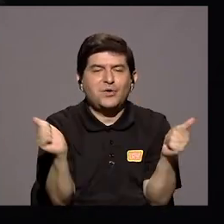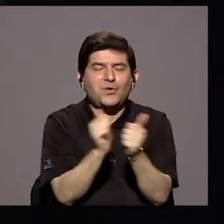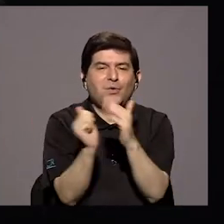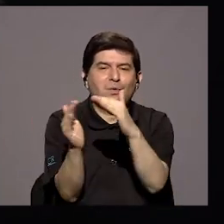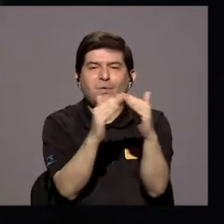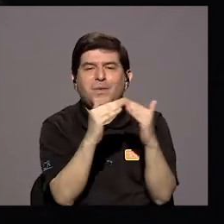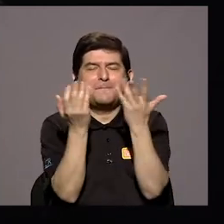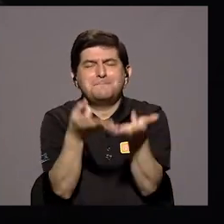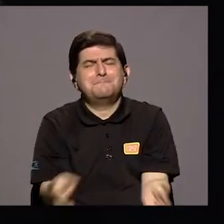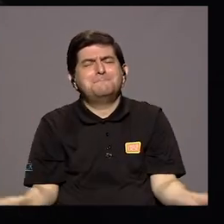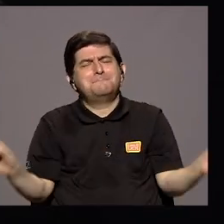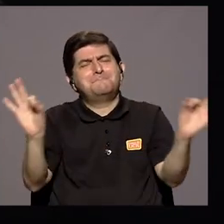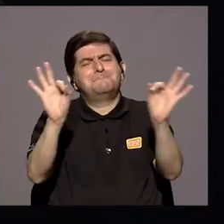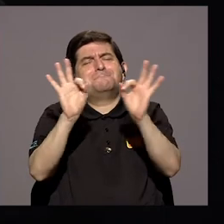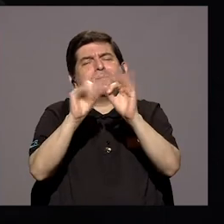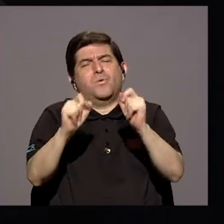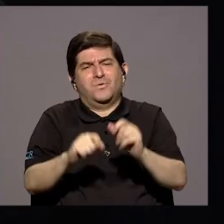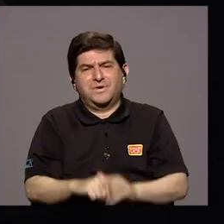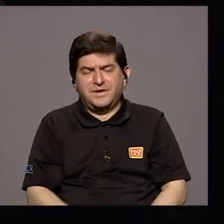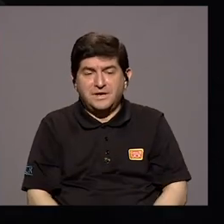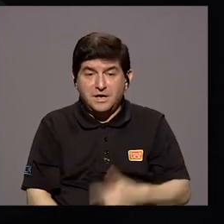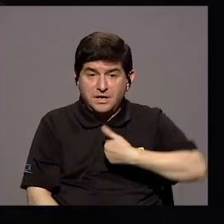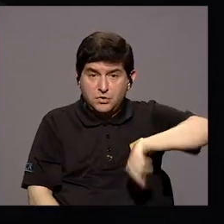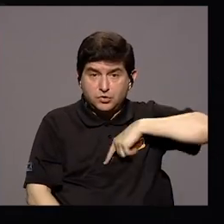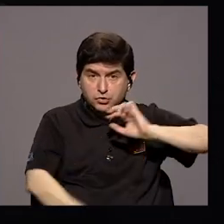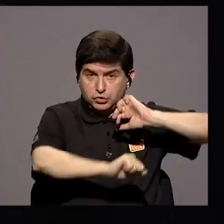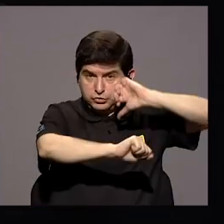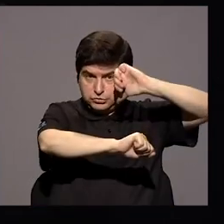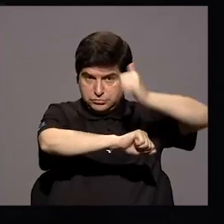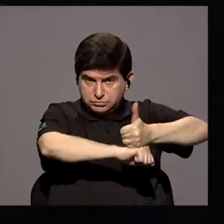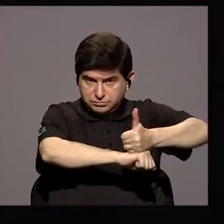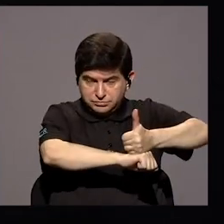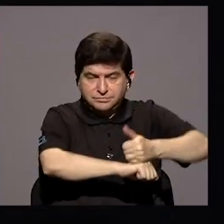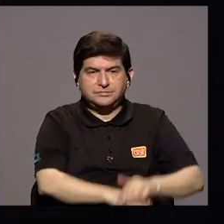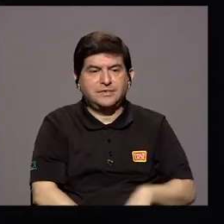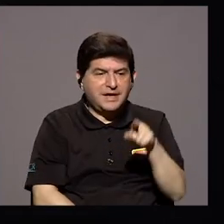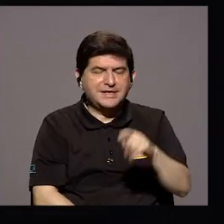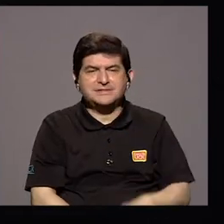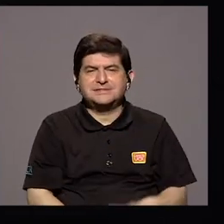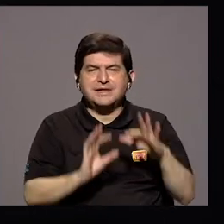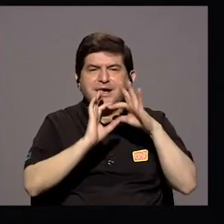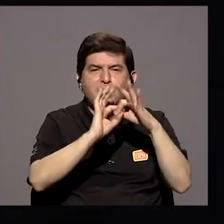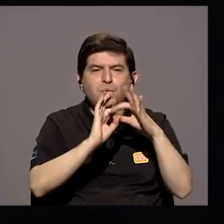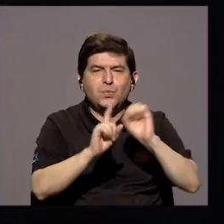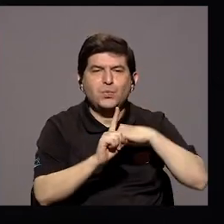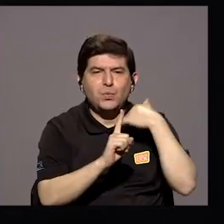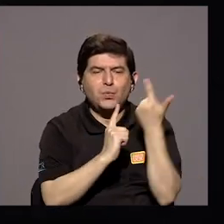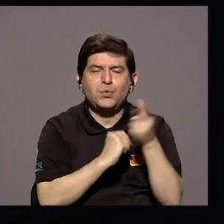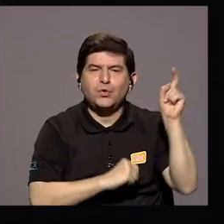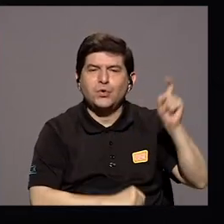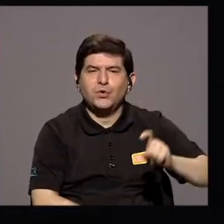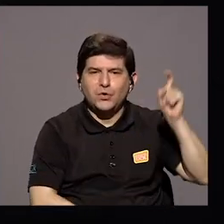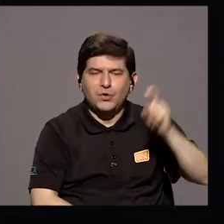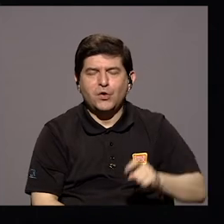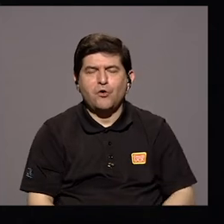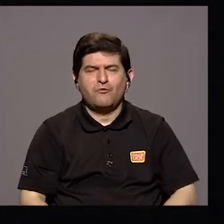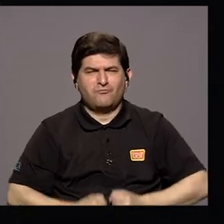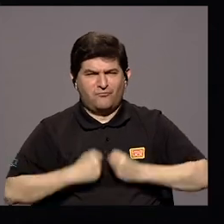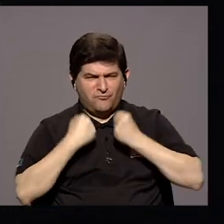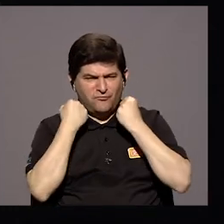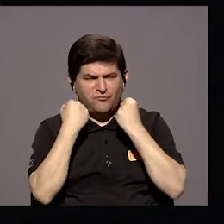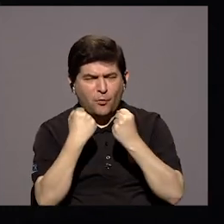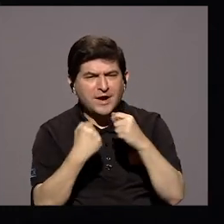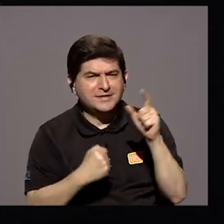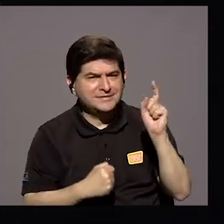Comunidades Es Fundamental Para Que Podamos Crear Ese Tejido Social Que Necesitamos Fortalecer